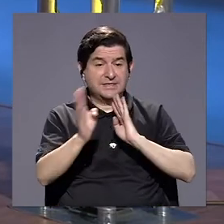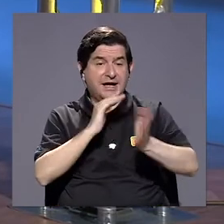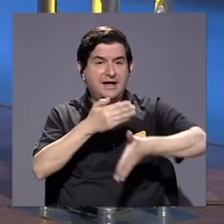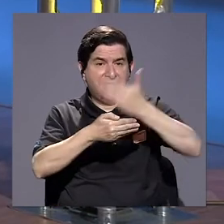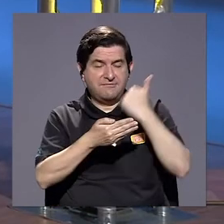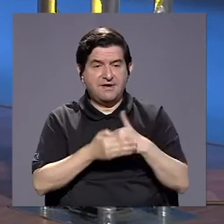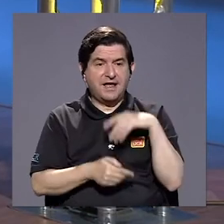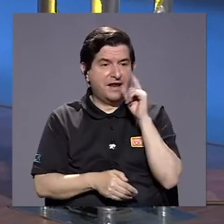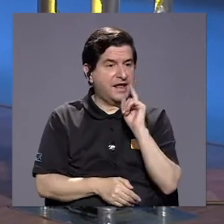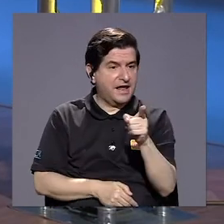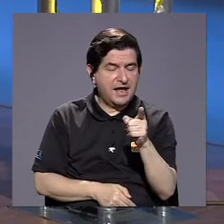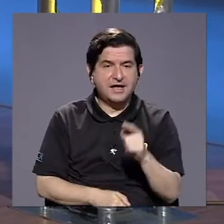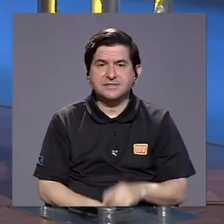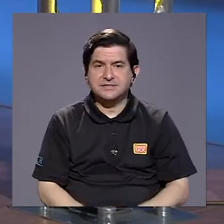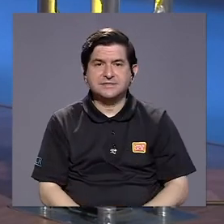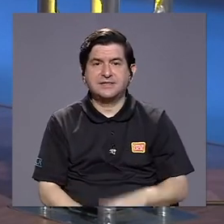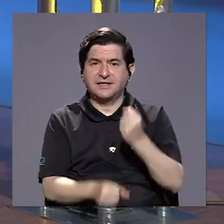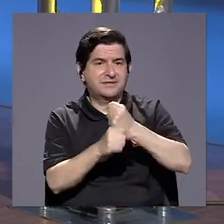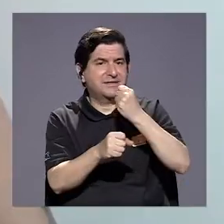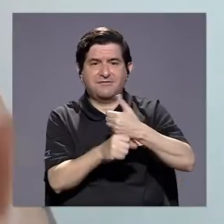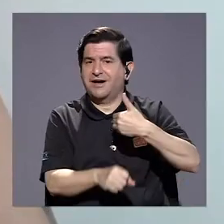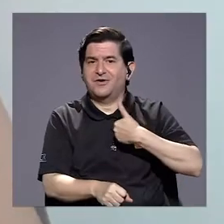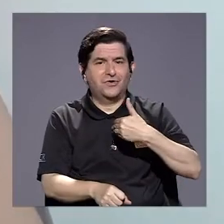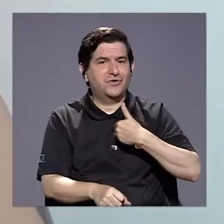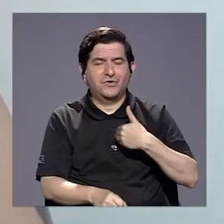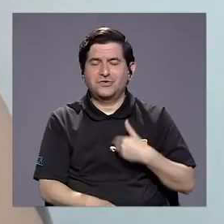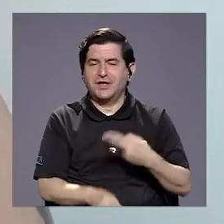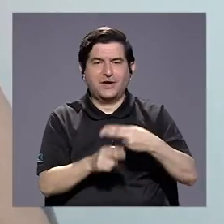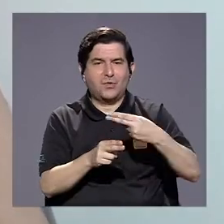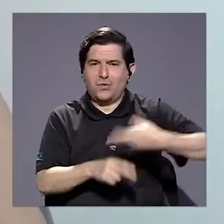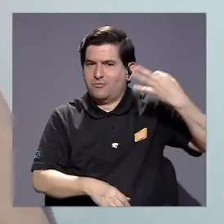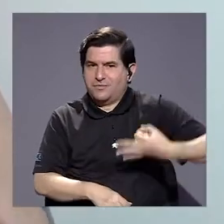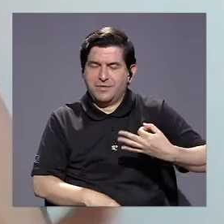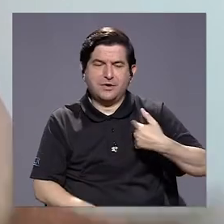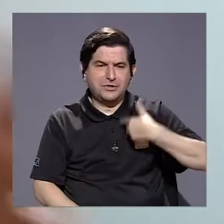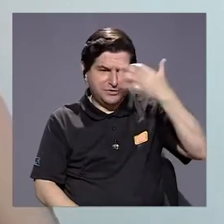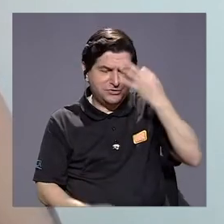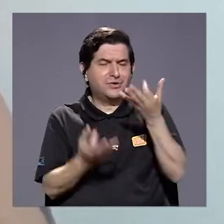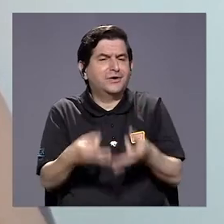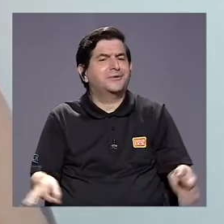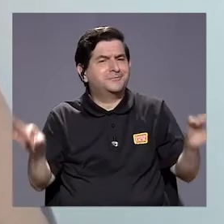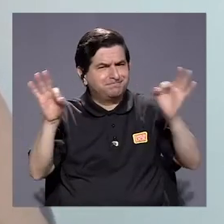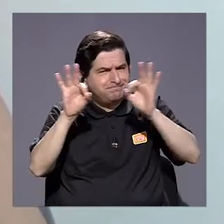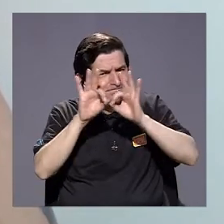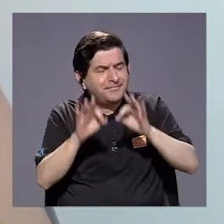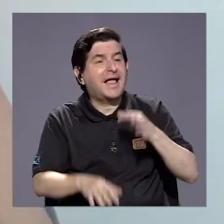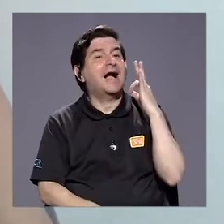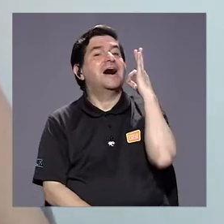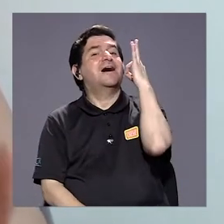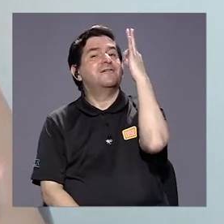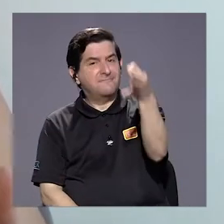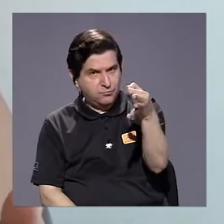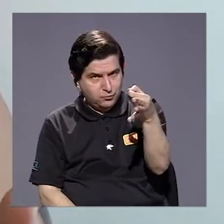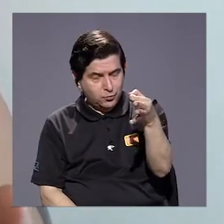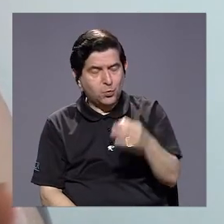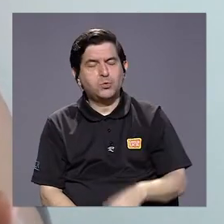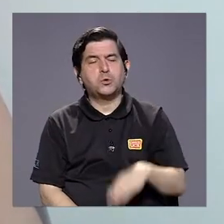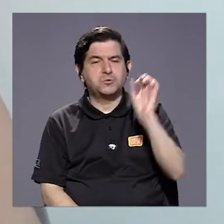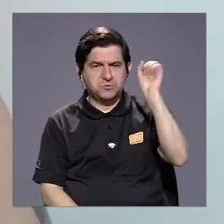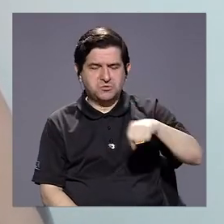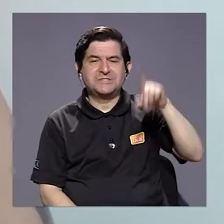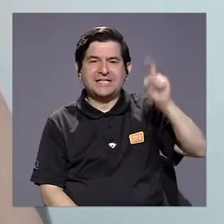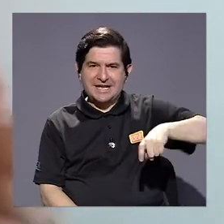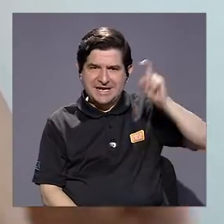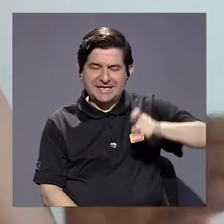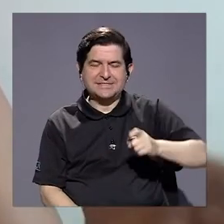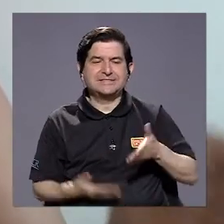bueno, como ya hablábamos, esta plaza no tiene, o este puesto no tiene una plaza. Entonces, a mí sí me parece fundamental que a futuro se